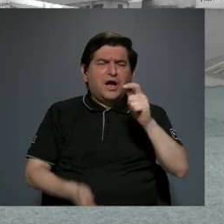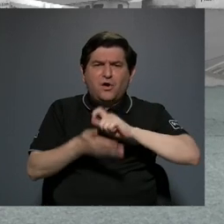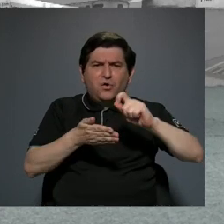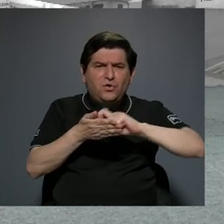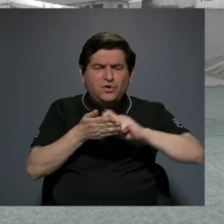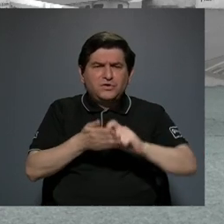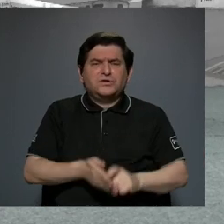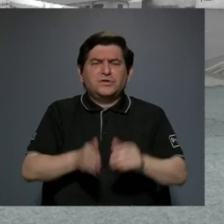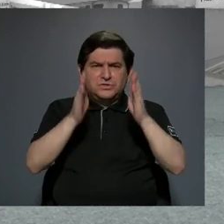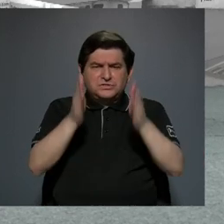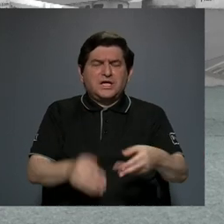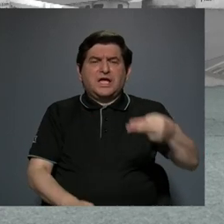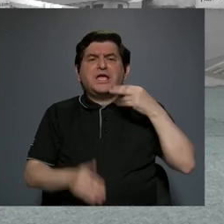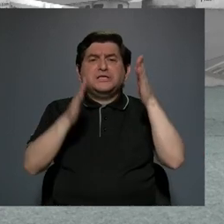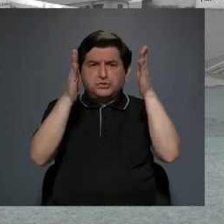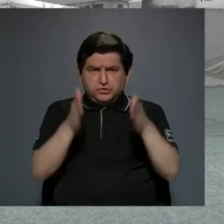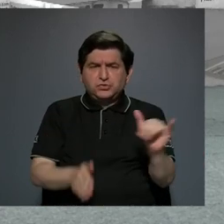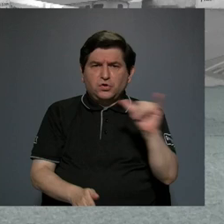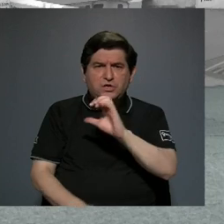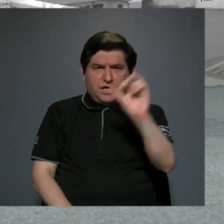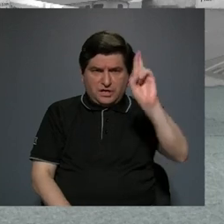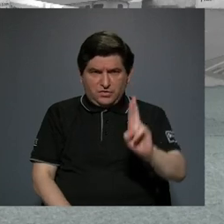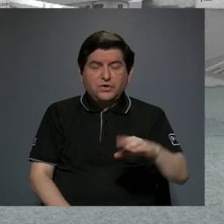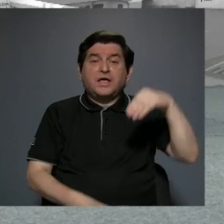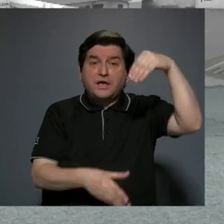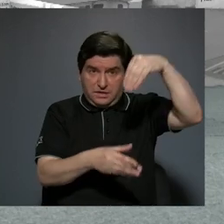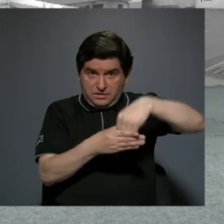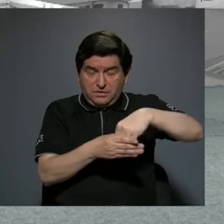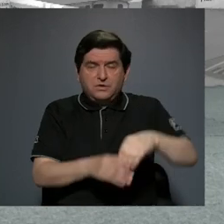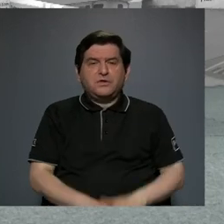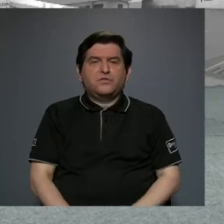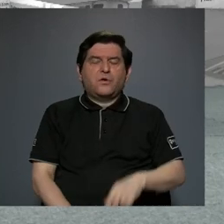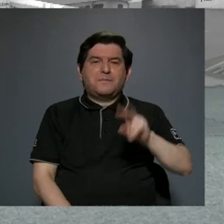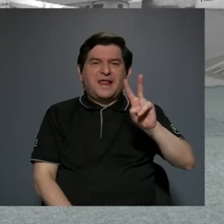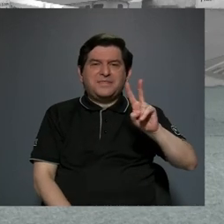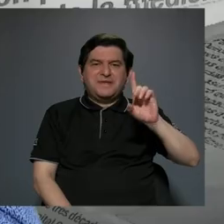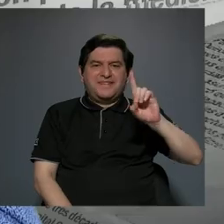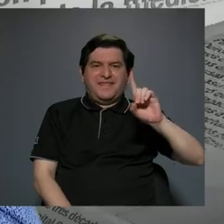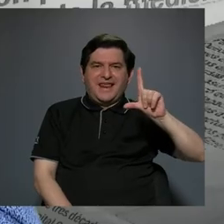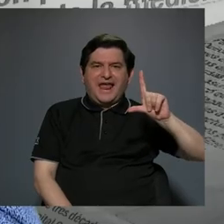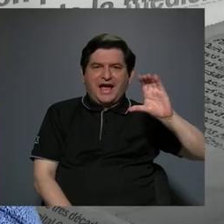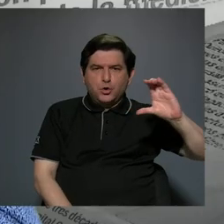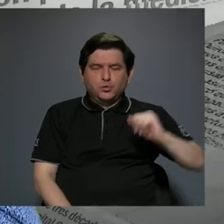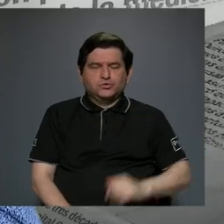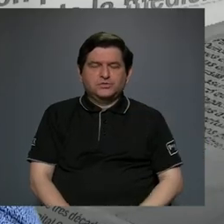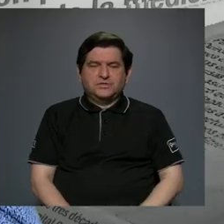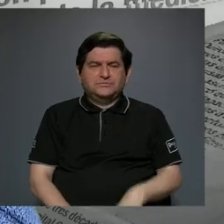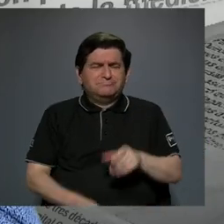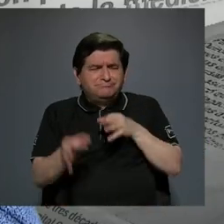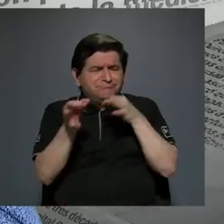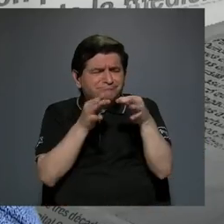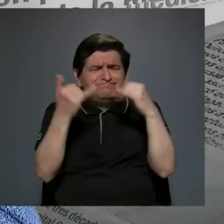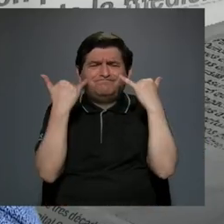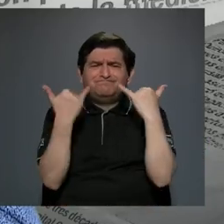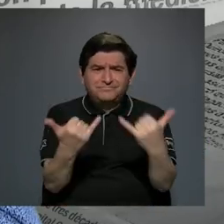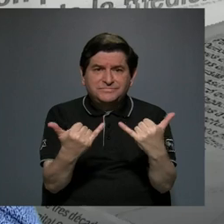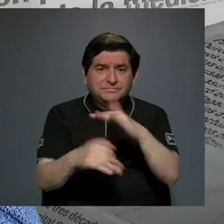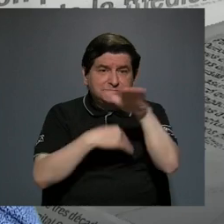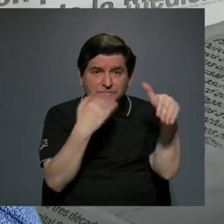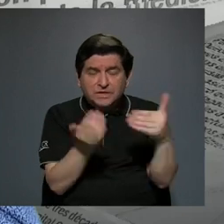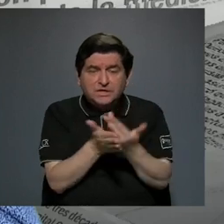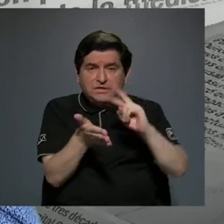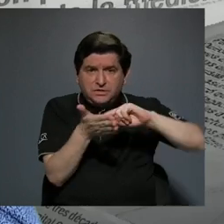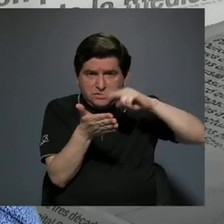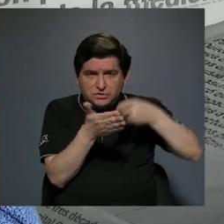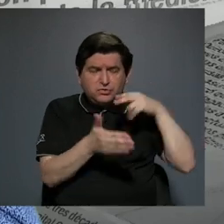historiadores también en Costa Rica, entre ellos Vladimir de la Cruz, en donde ha ampliado muy bien acerca de todo lo que